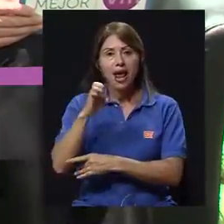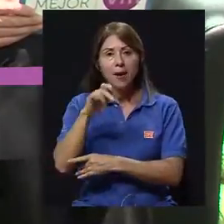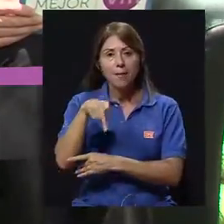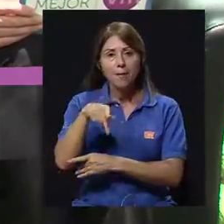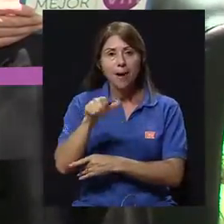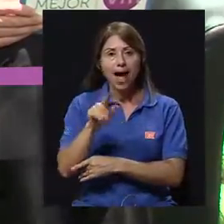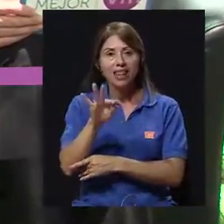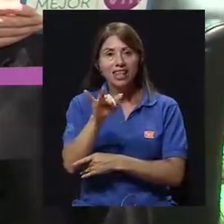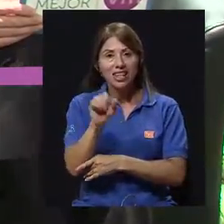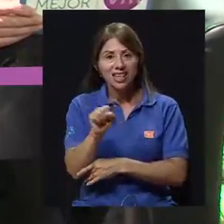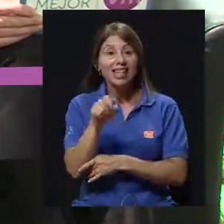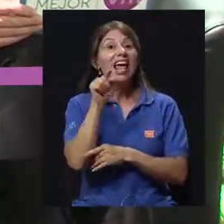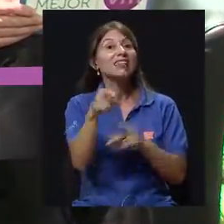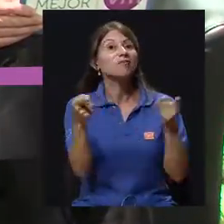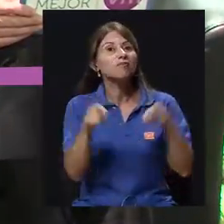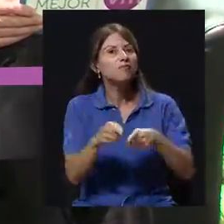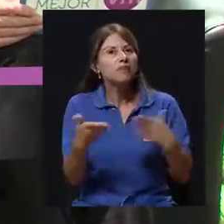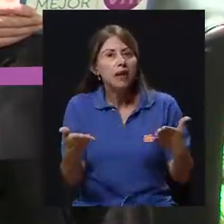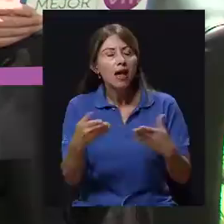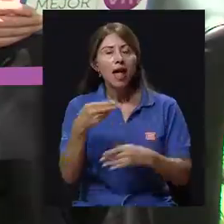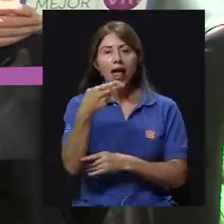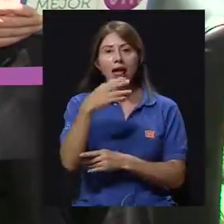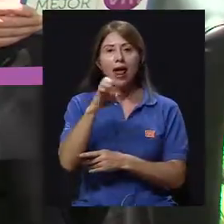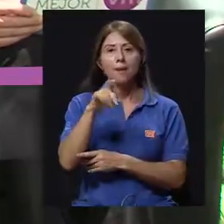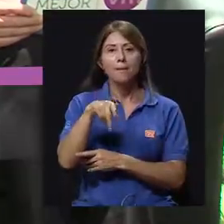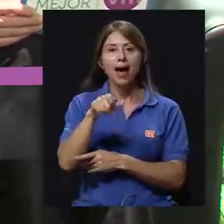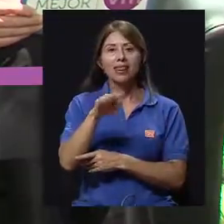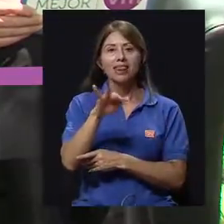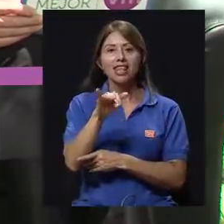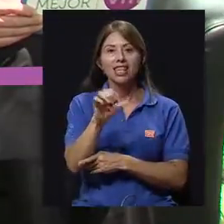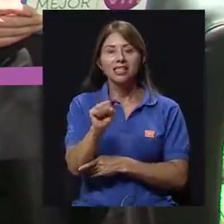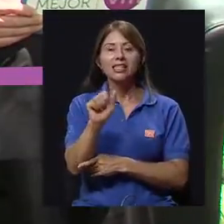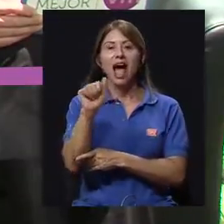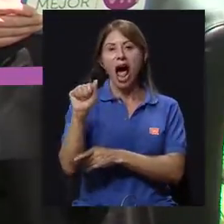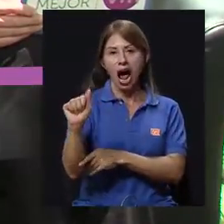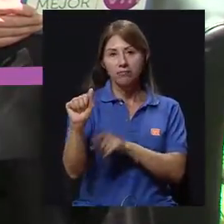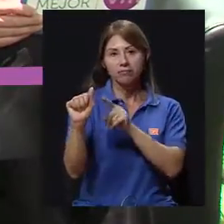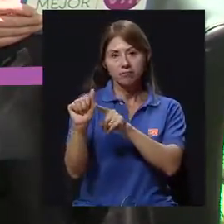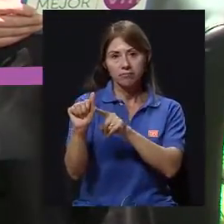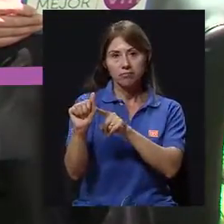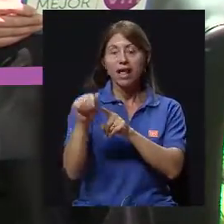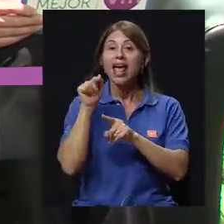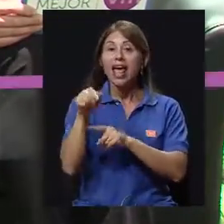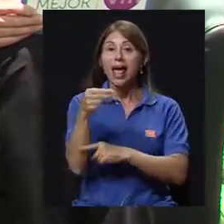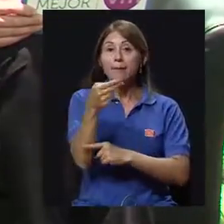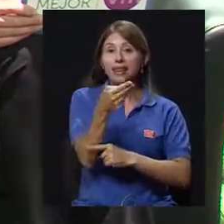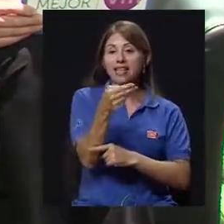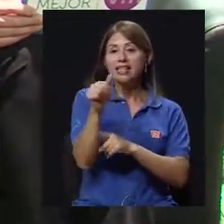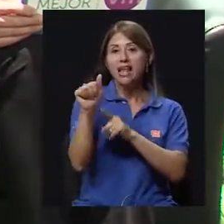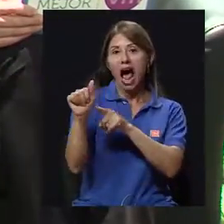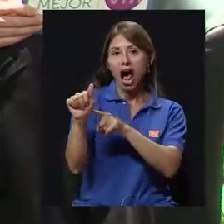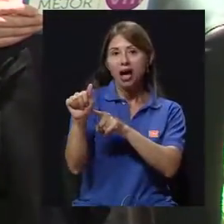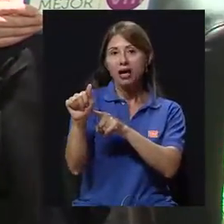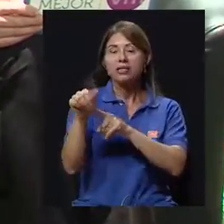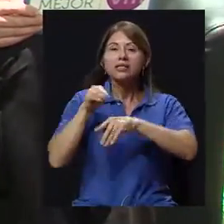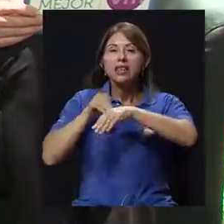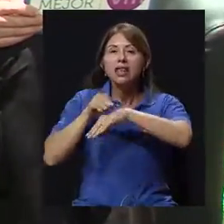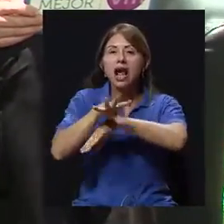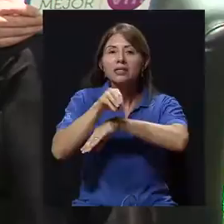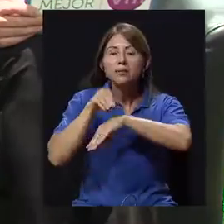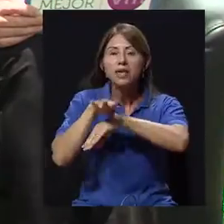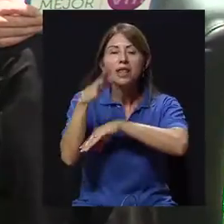Eso por lo general es la hepatitis A. Y la hepatitis A se transmite por lo general por